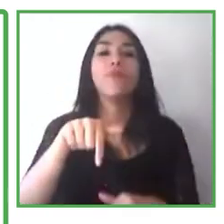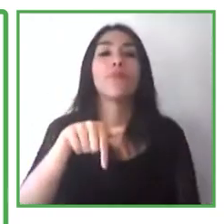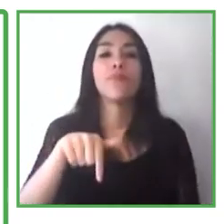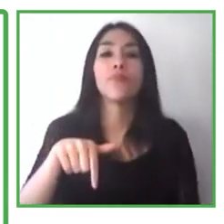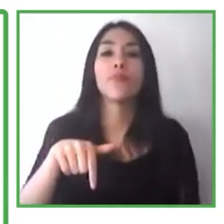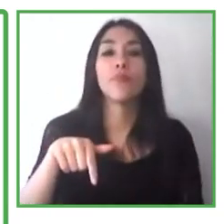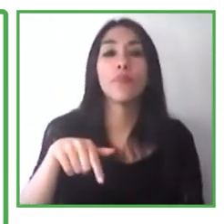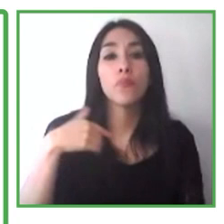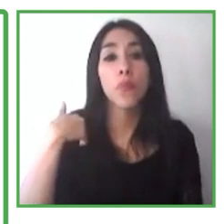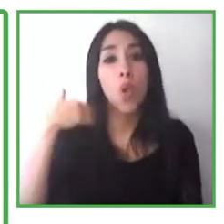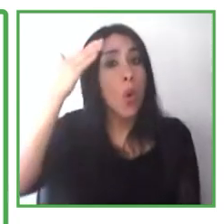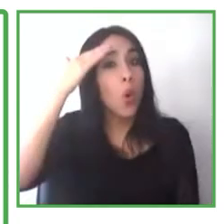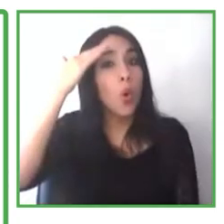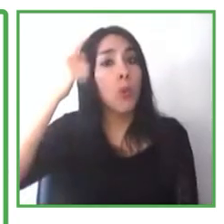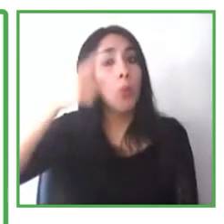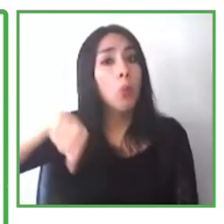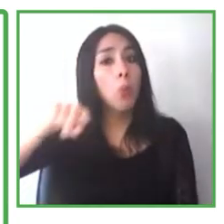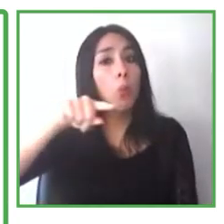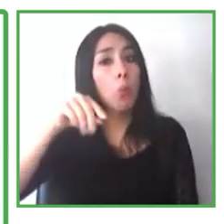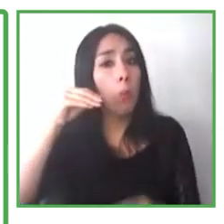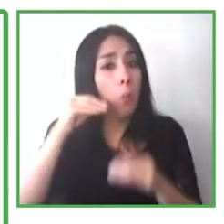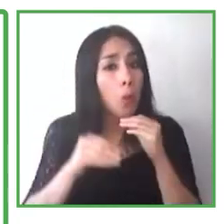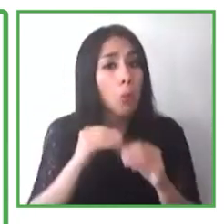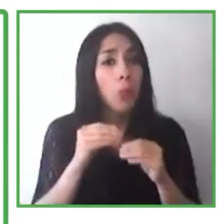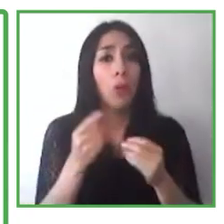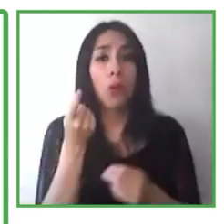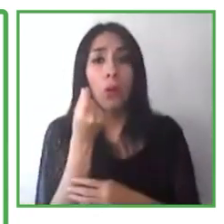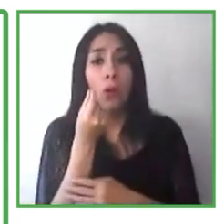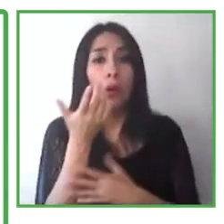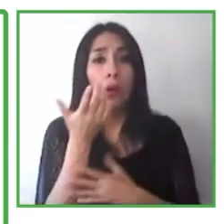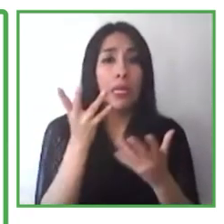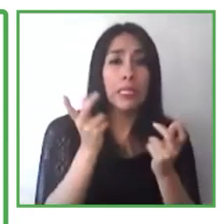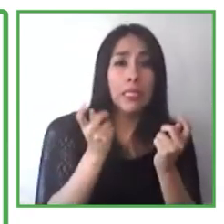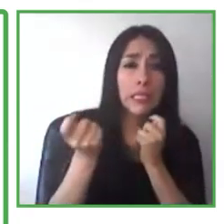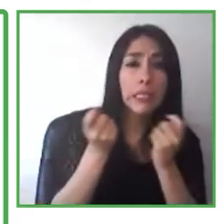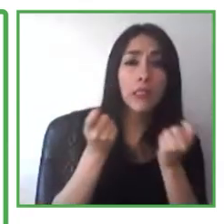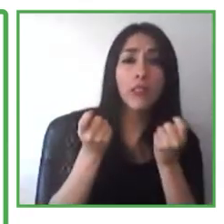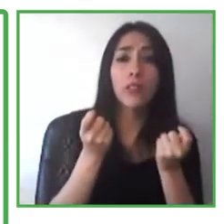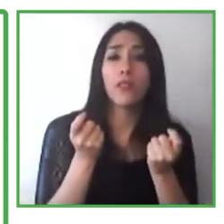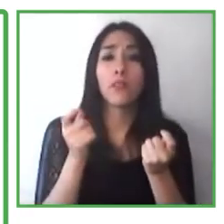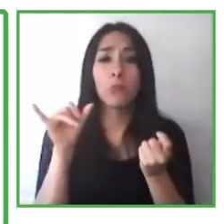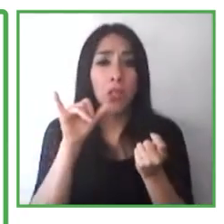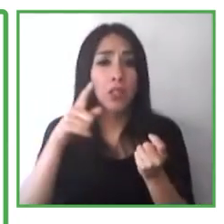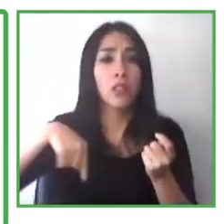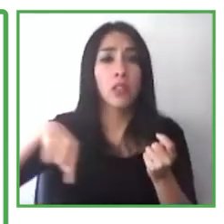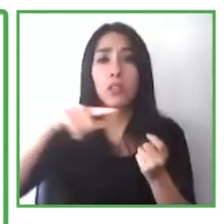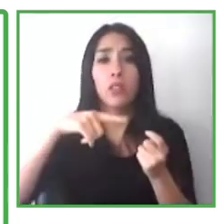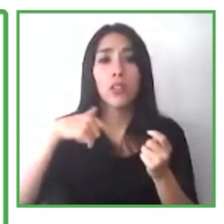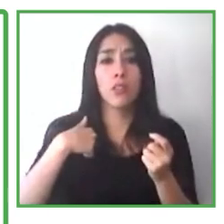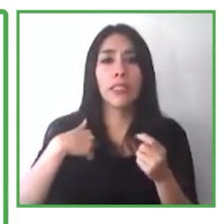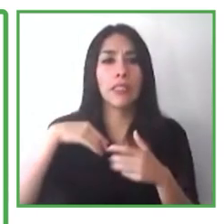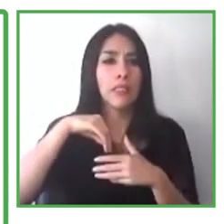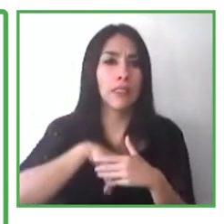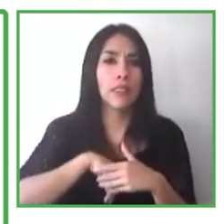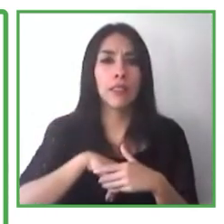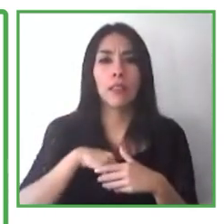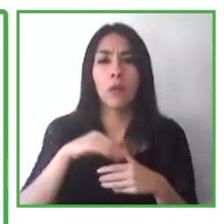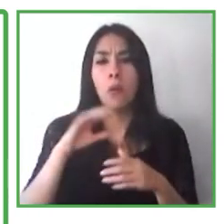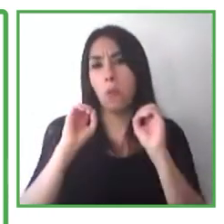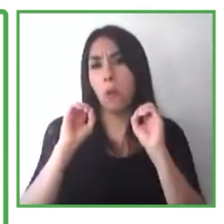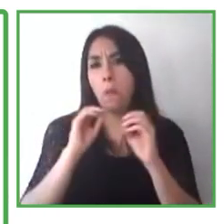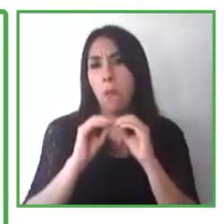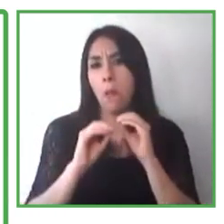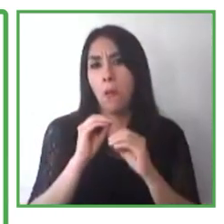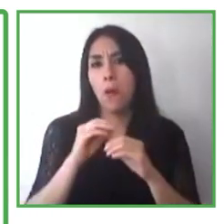restricción de presupuestos, costos, etc., todo esto va a estar fuera ya de la ecuación. Entonces, básicamente, cuando hablamos de las